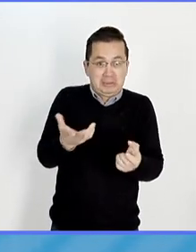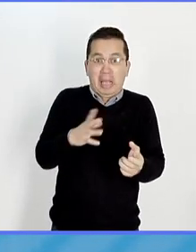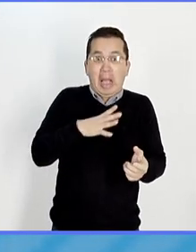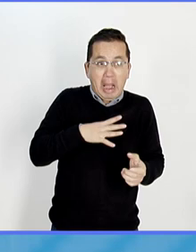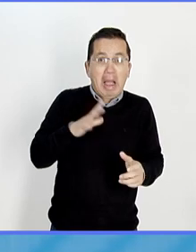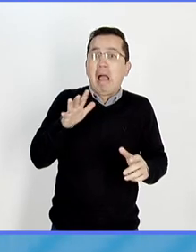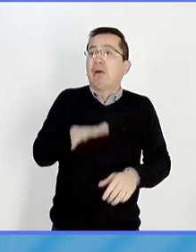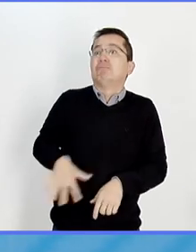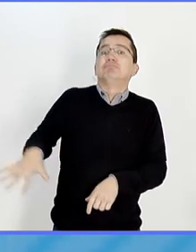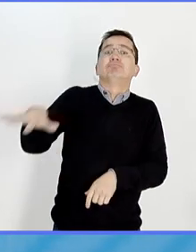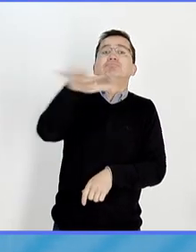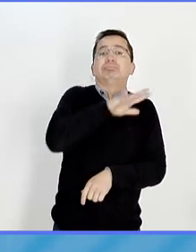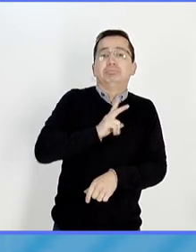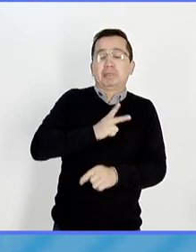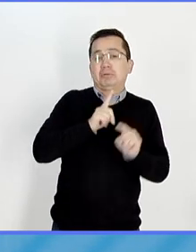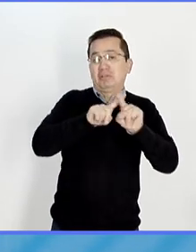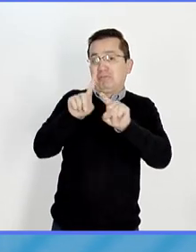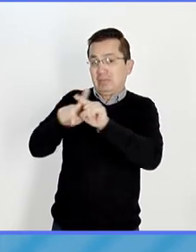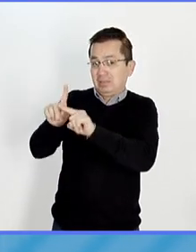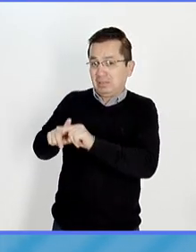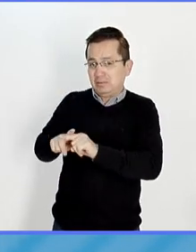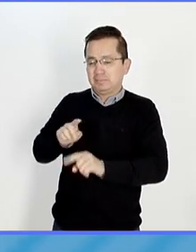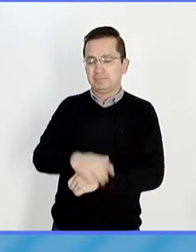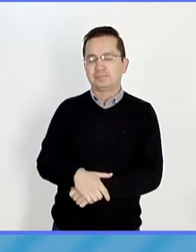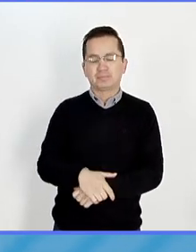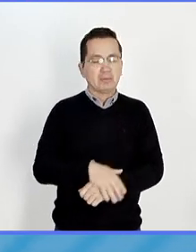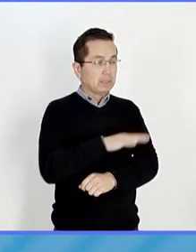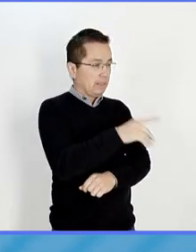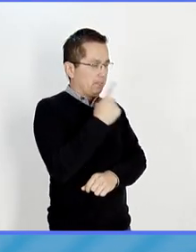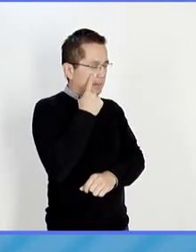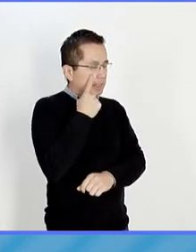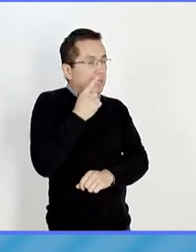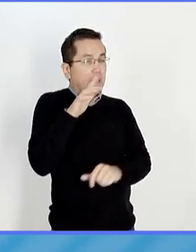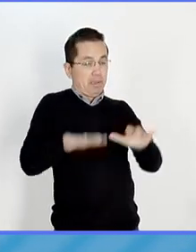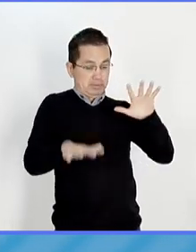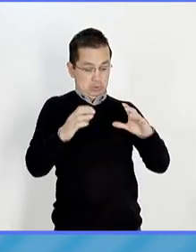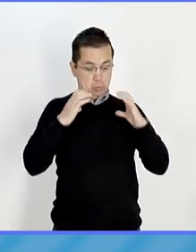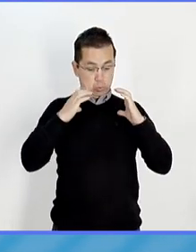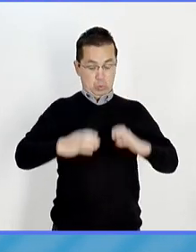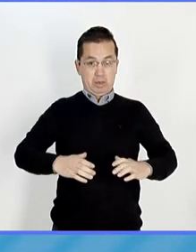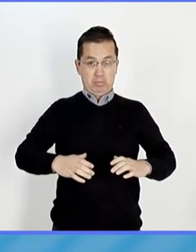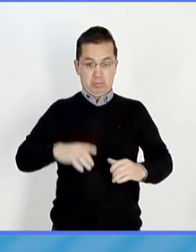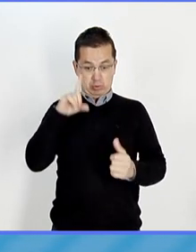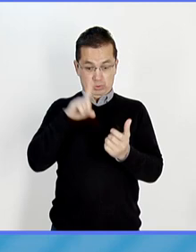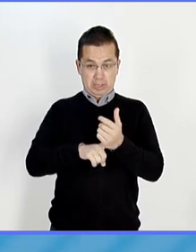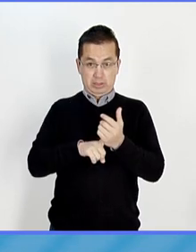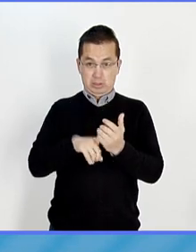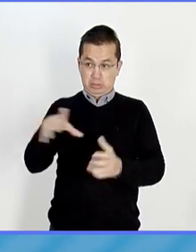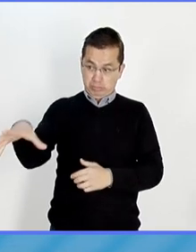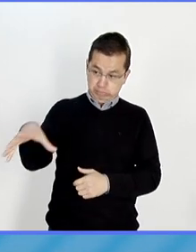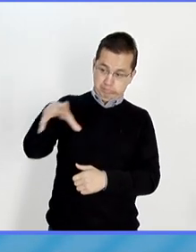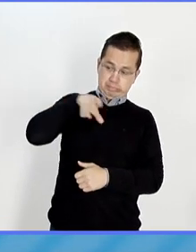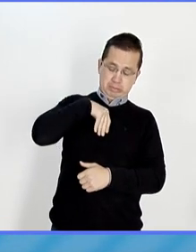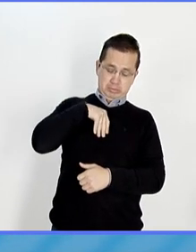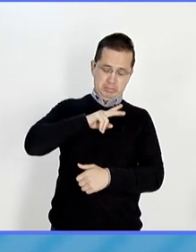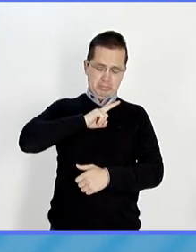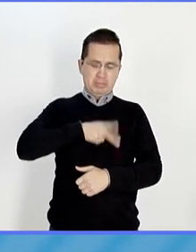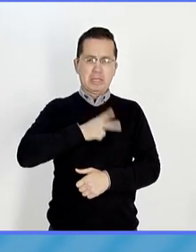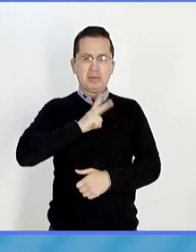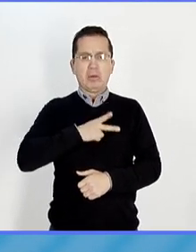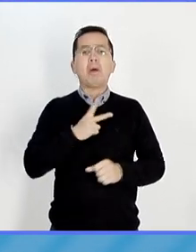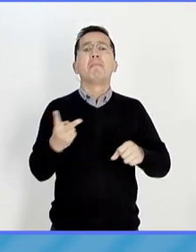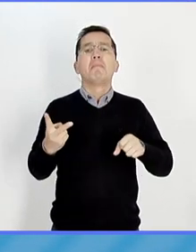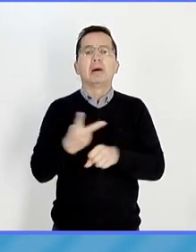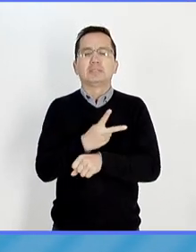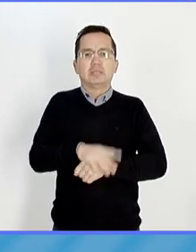Mira, normalmente cuando tu organismo recibe o se infecta con algún virus, prende una serie de